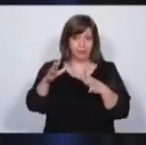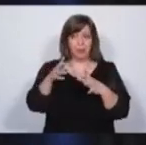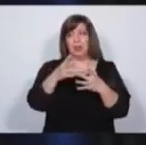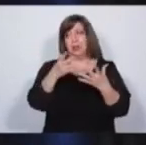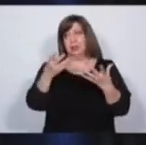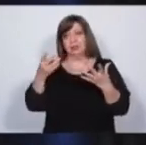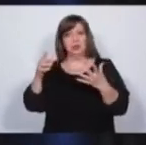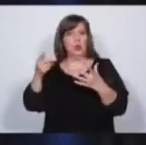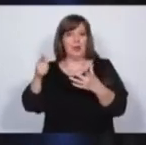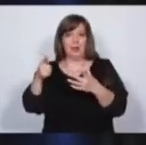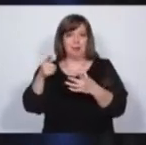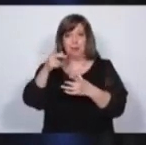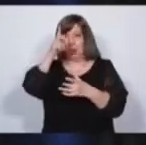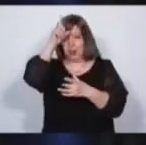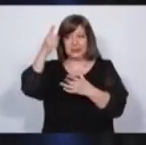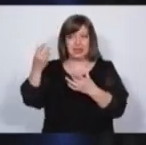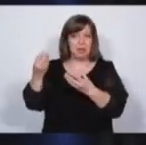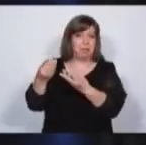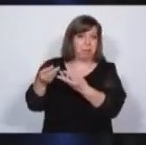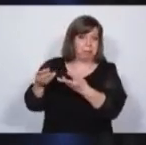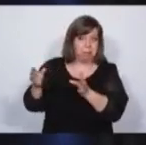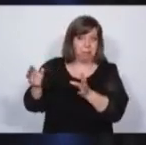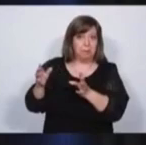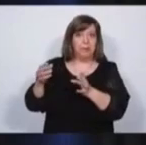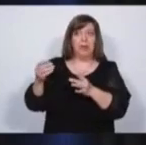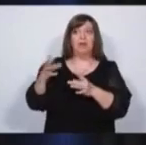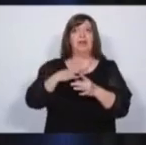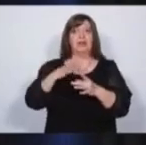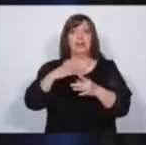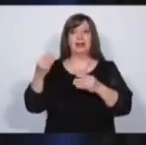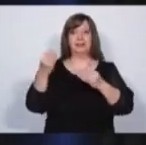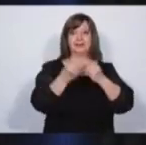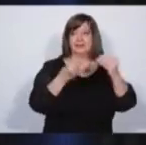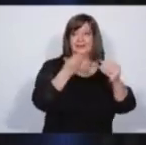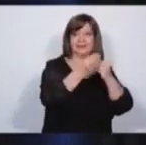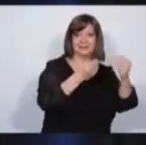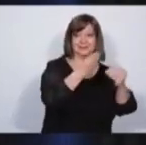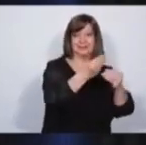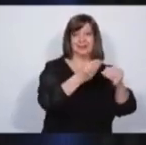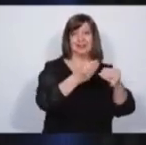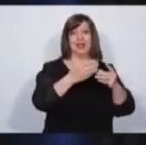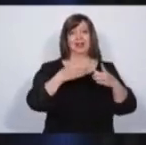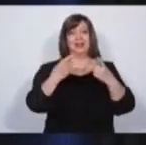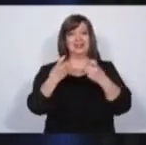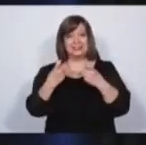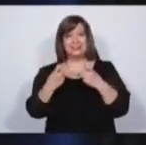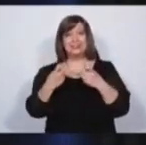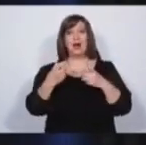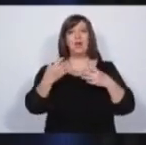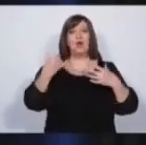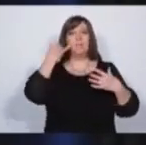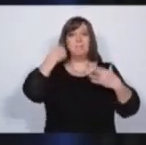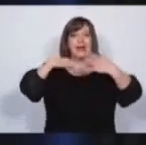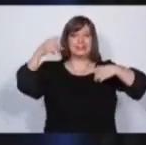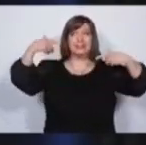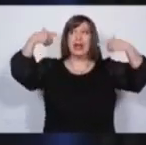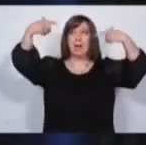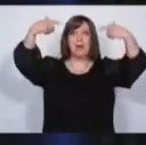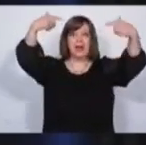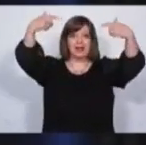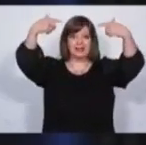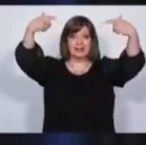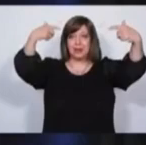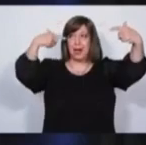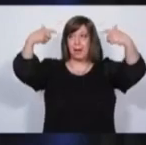recuperamos con mayor cantidad de policías para la fuerza, vamos a triplicar la cantidad de cámaras existentes en la provincia de